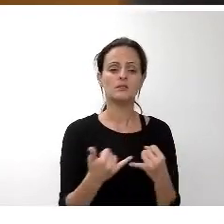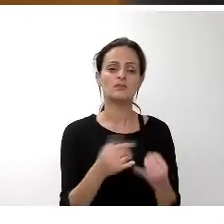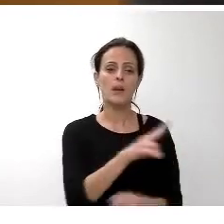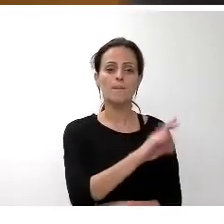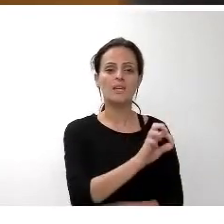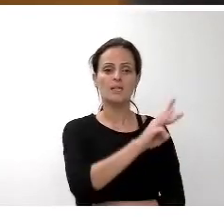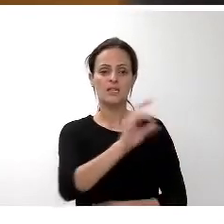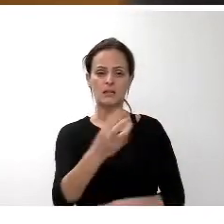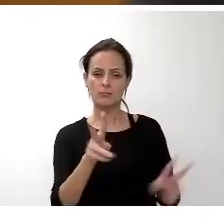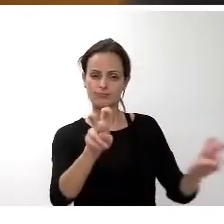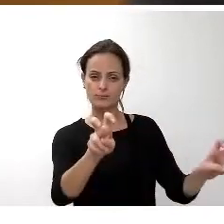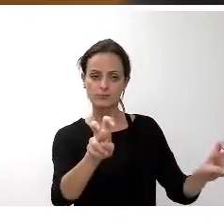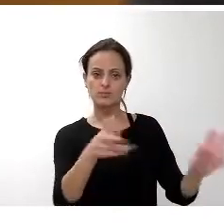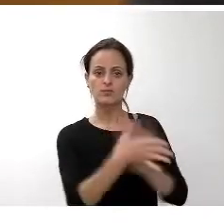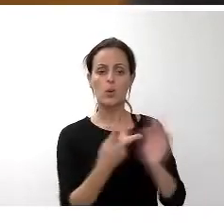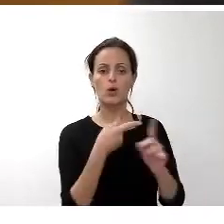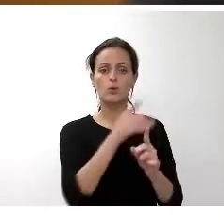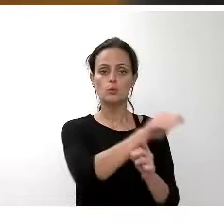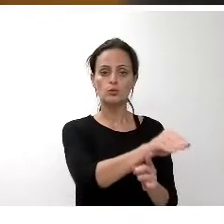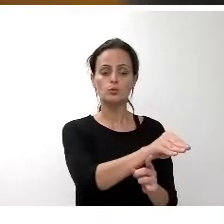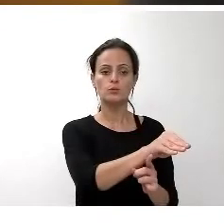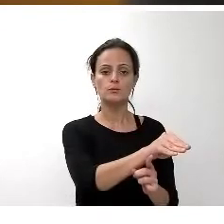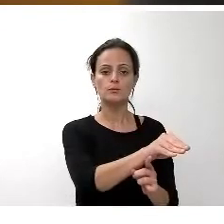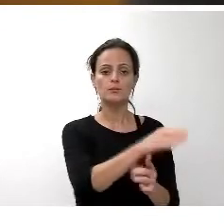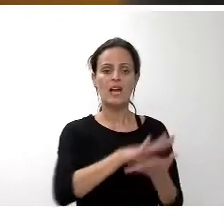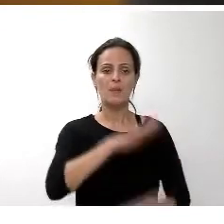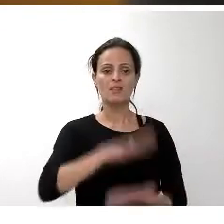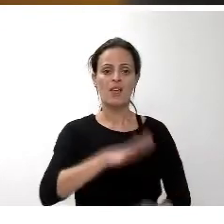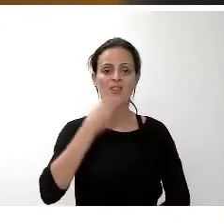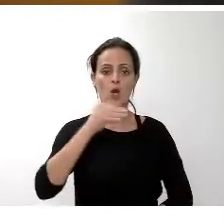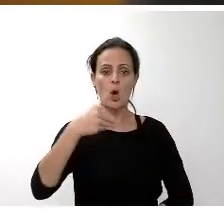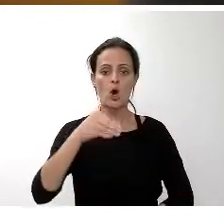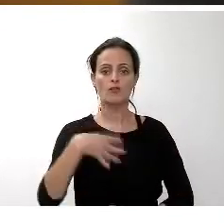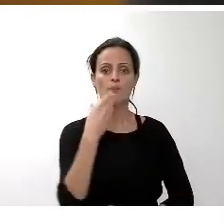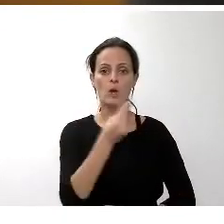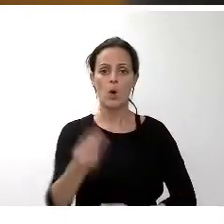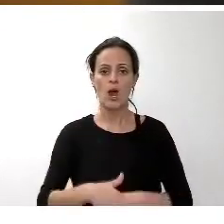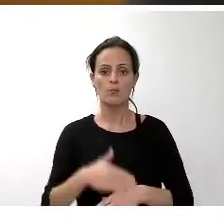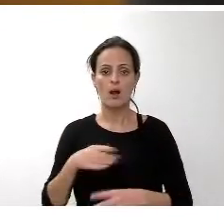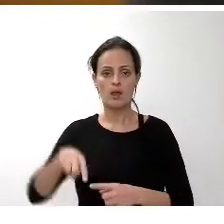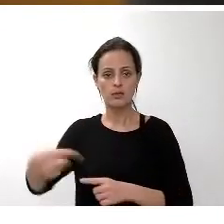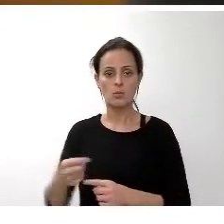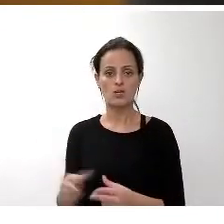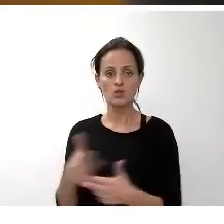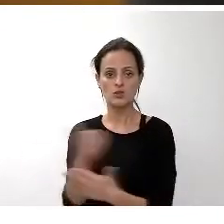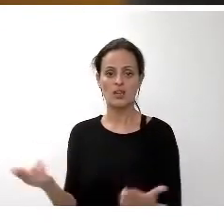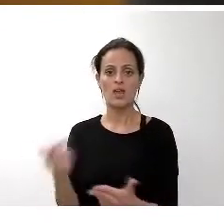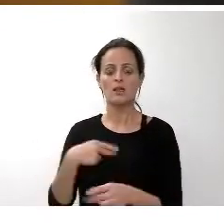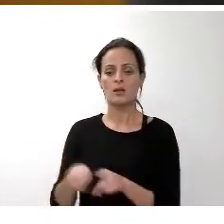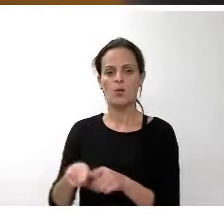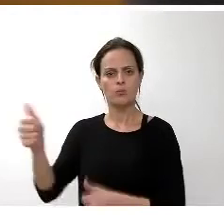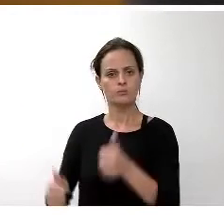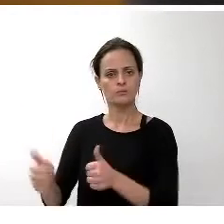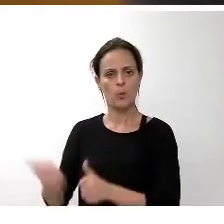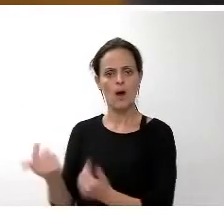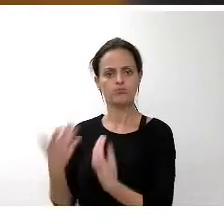tiene por objetivo mejorar la capacitación de los jóvenes para avanzar hacia una isla más competitiva y es el principal objetivo del